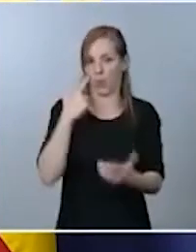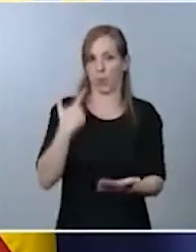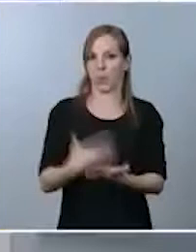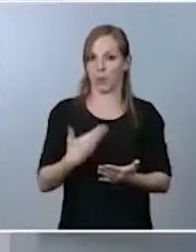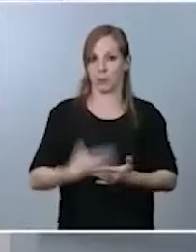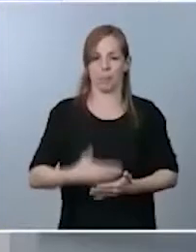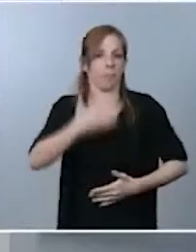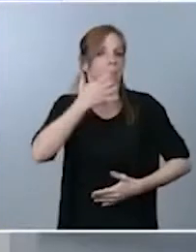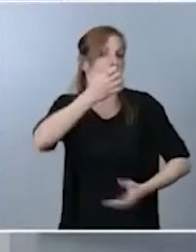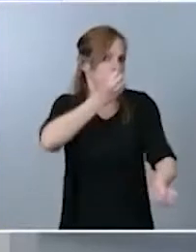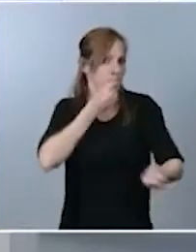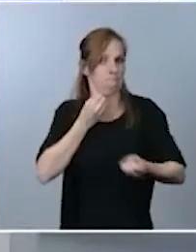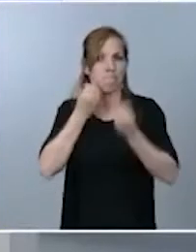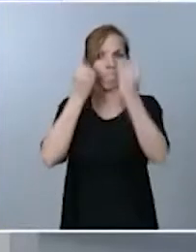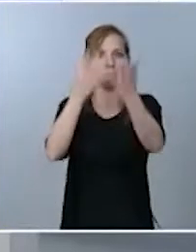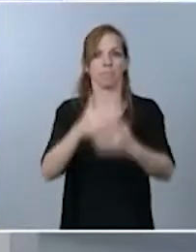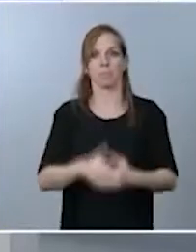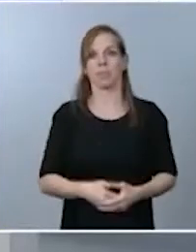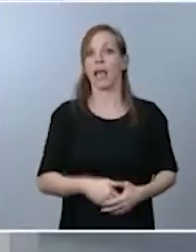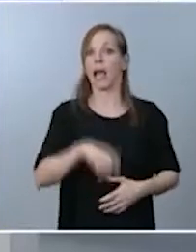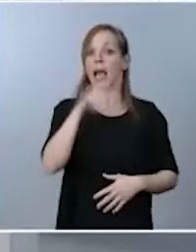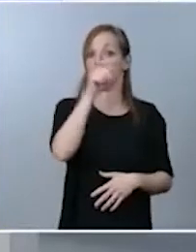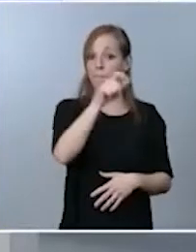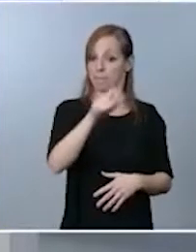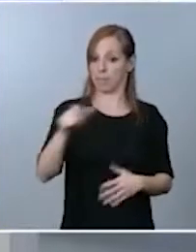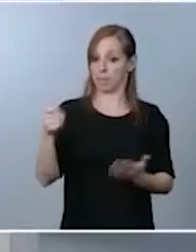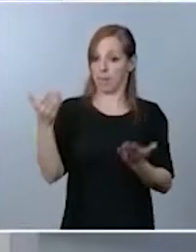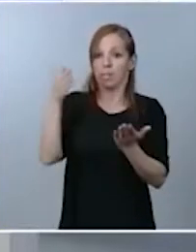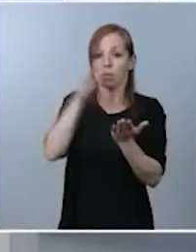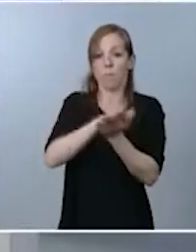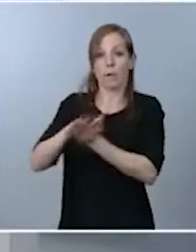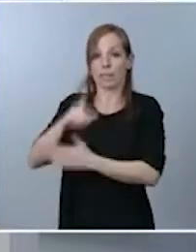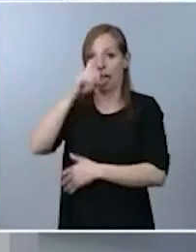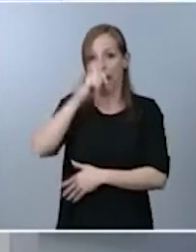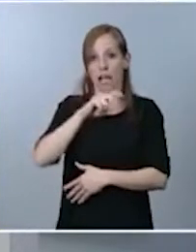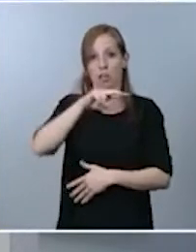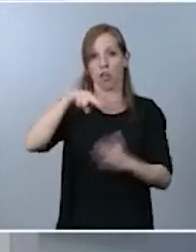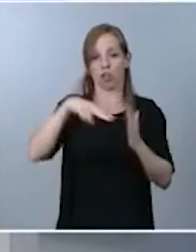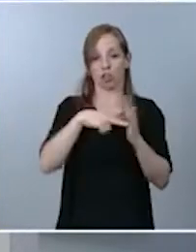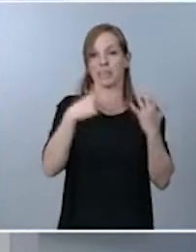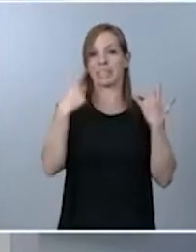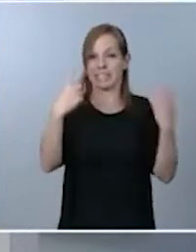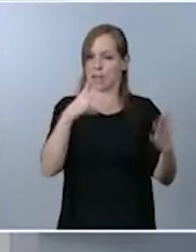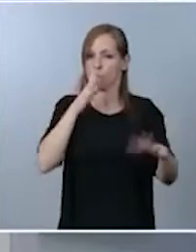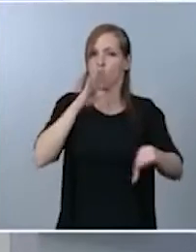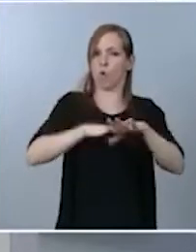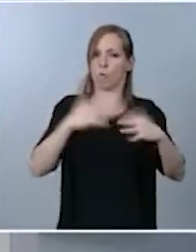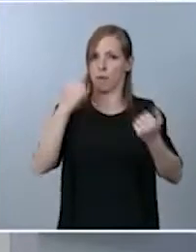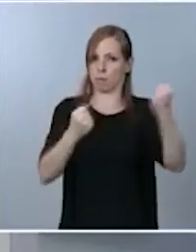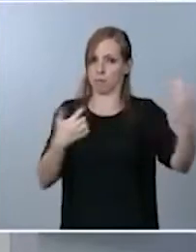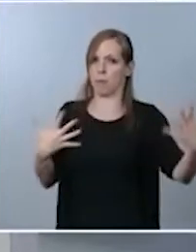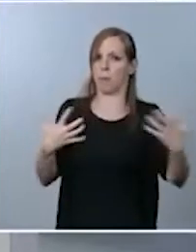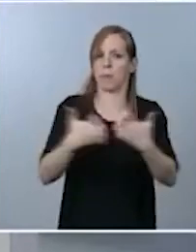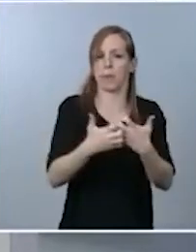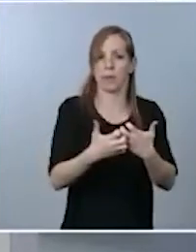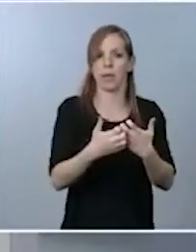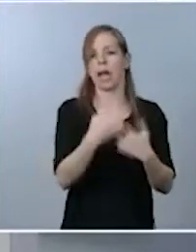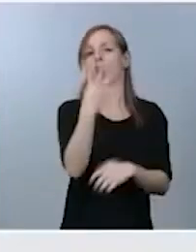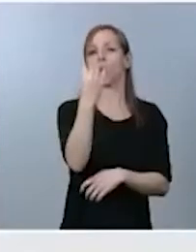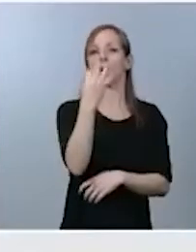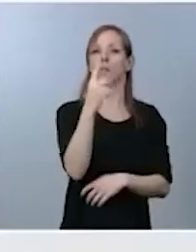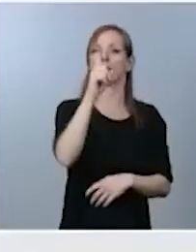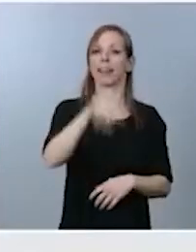el número de personas fallecidas en el año 2006 por accidentes de tráfico era de 4.104